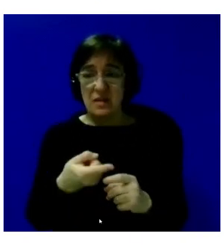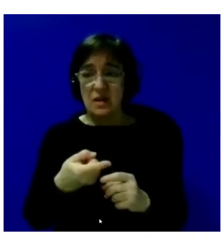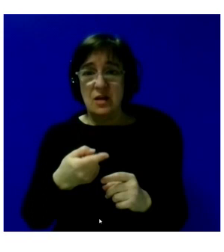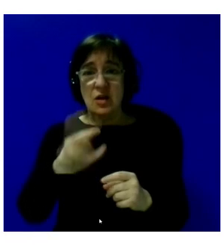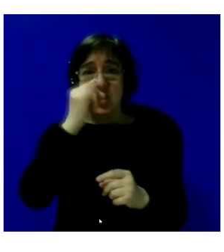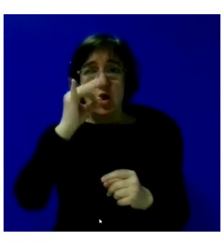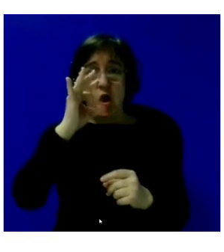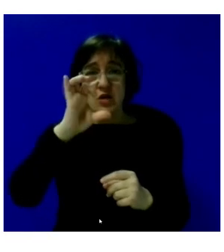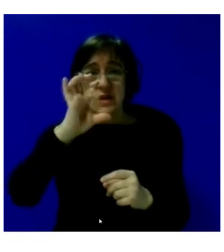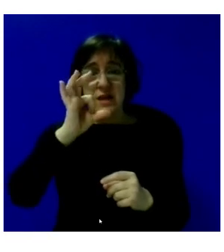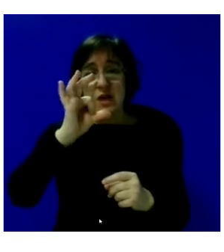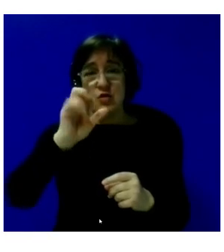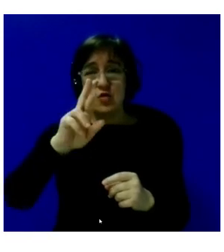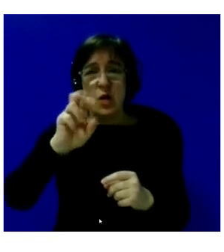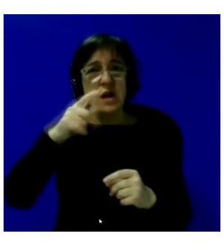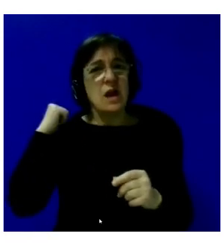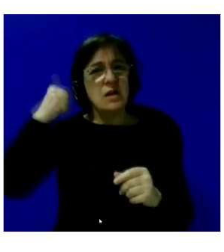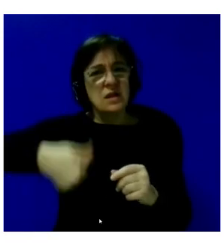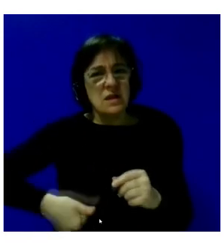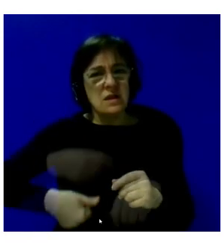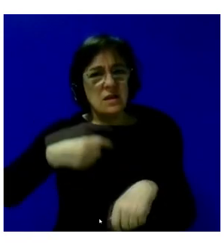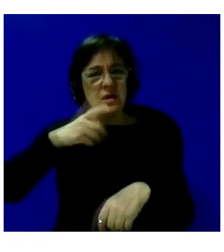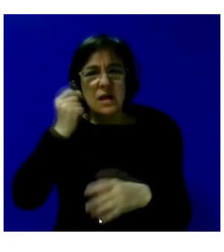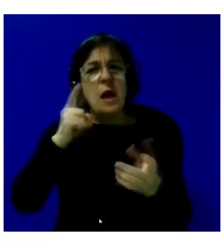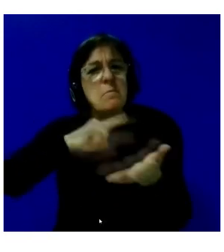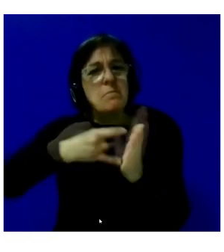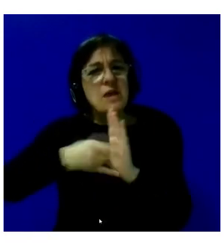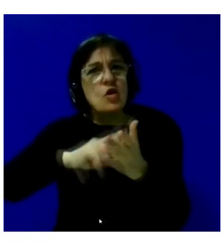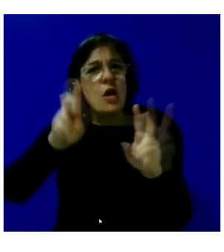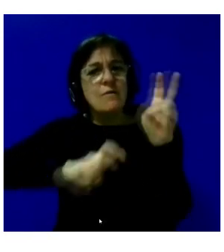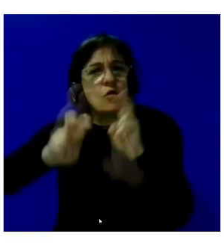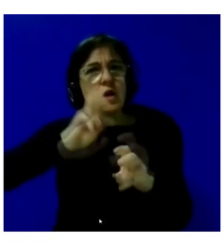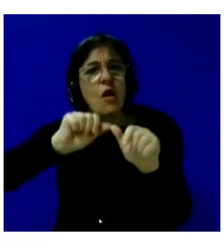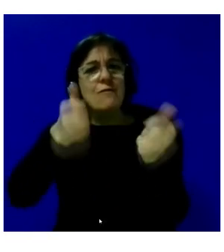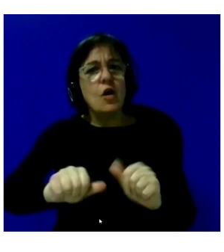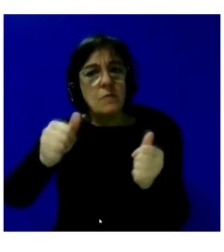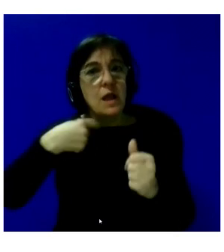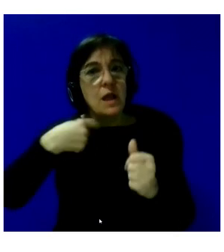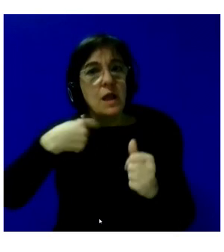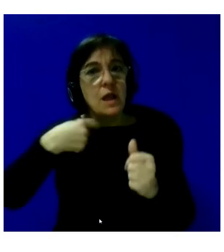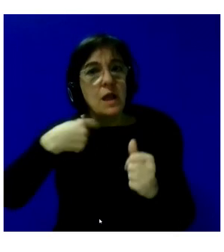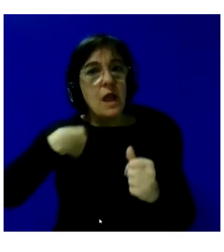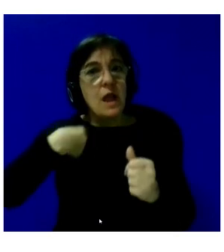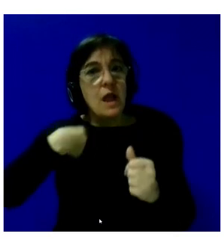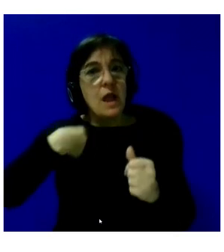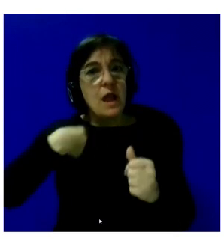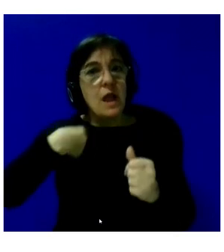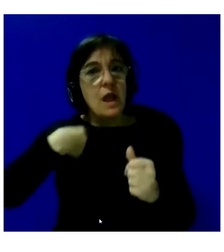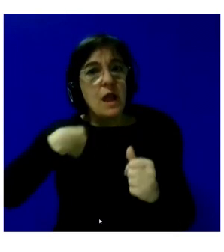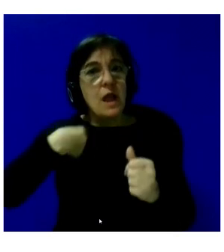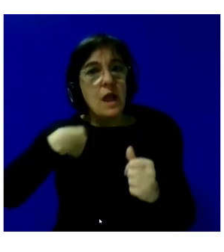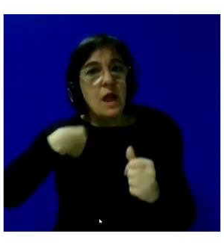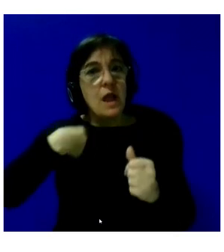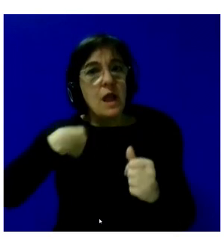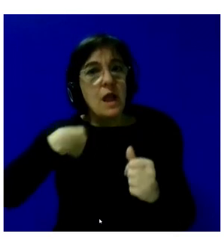Suárez Tascón, que llevaba mucho tiempo buscando metodologías y fórmulas como esta. La hemos encontrado, es tiempo de